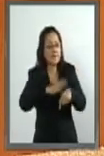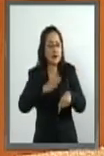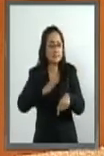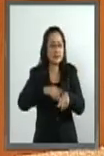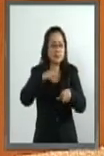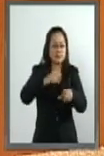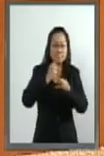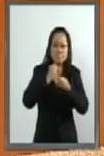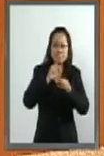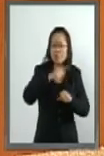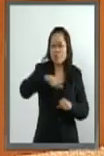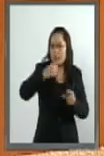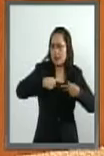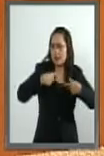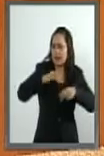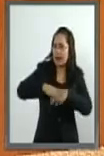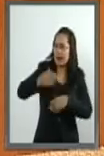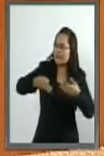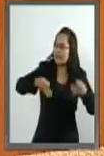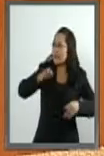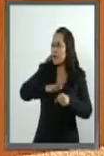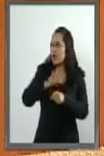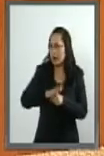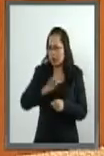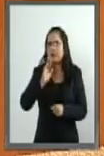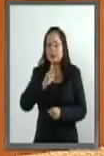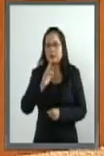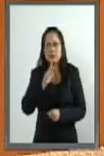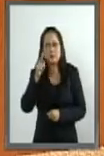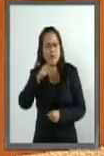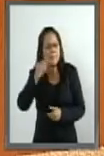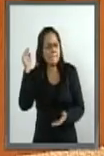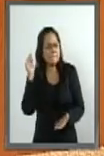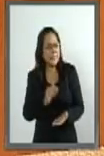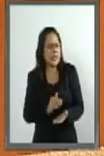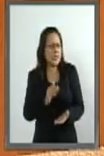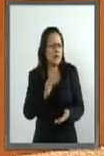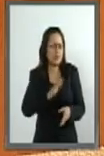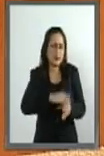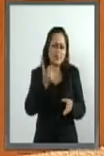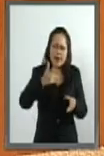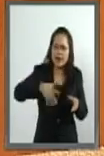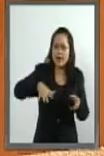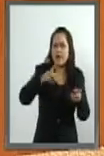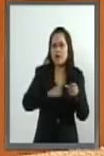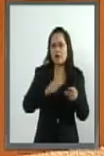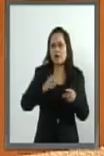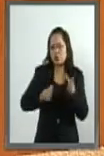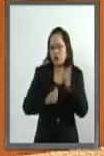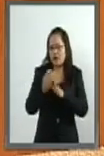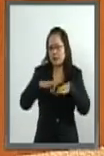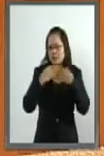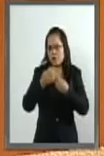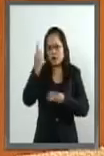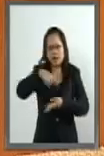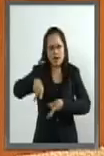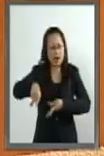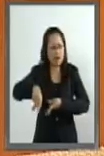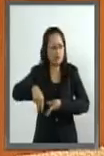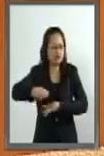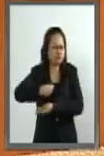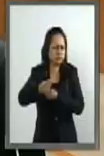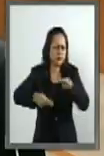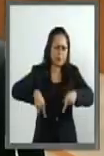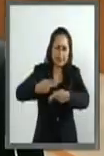grado de aceptación y reducir los costos y nuevos métodos de comercialización para ampliar su demanda y